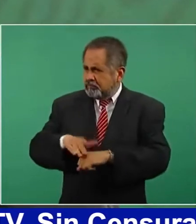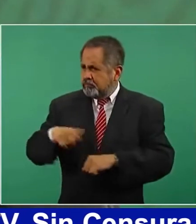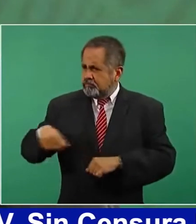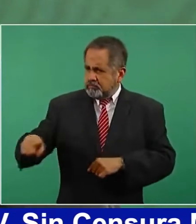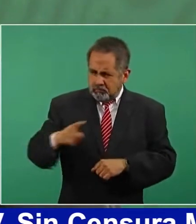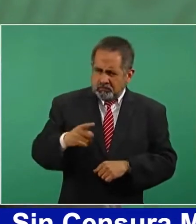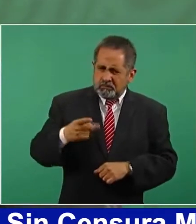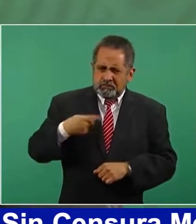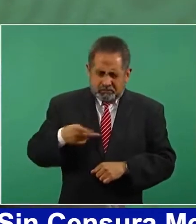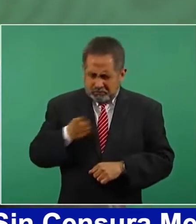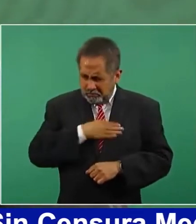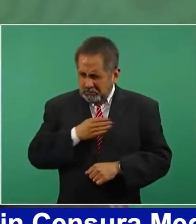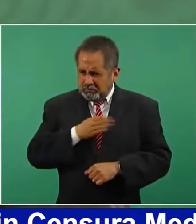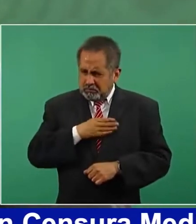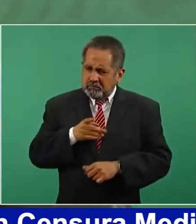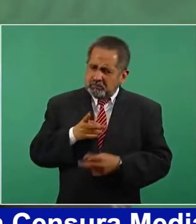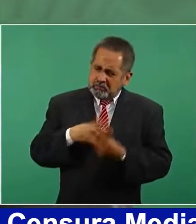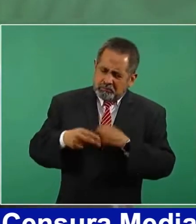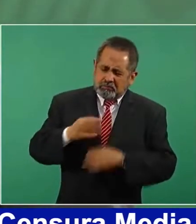podemos ser felices.